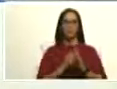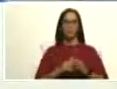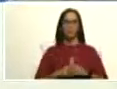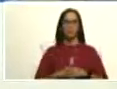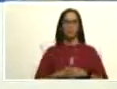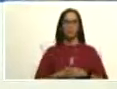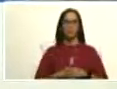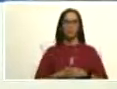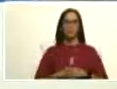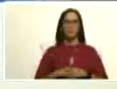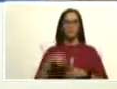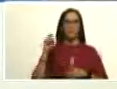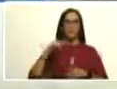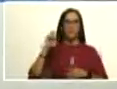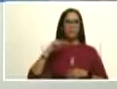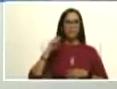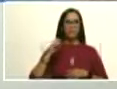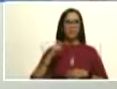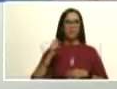Requisitos,